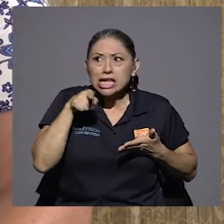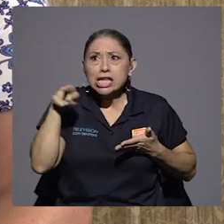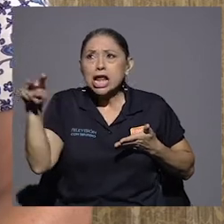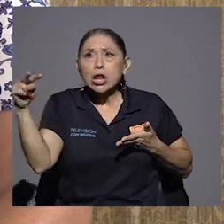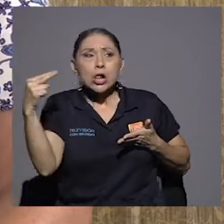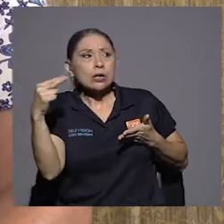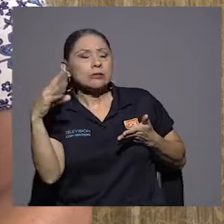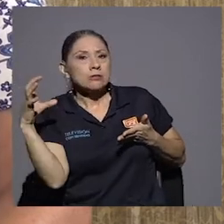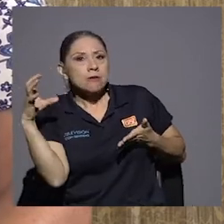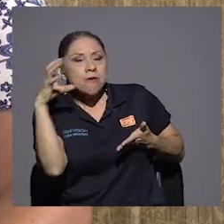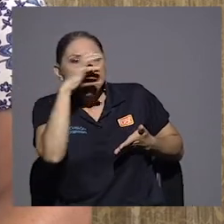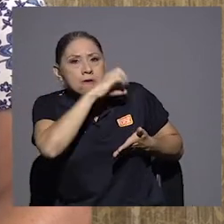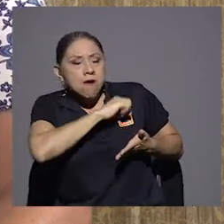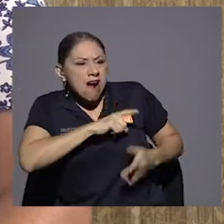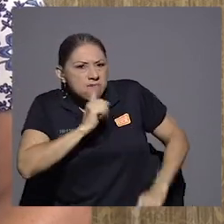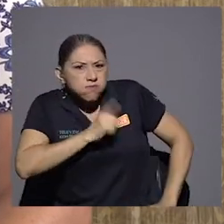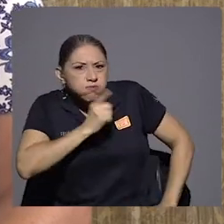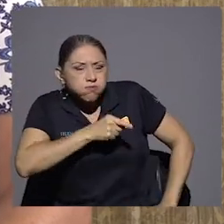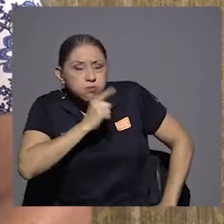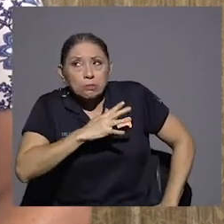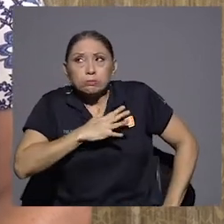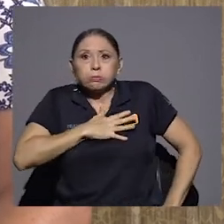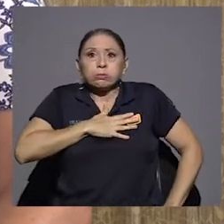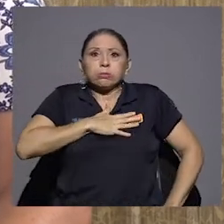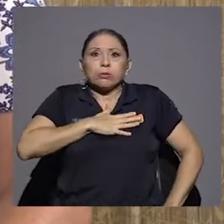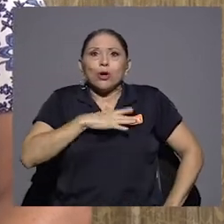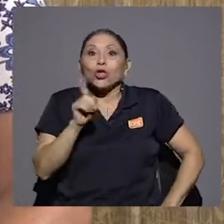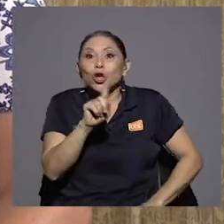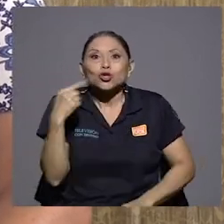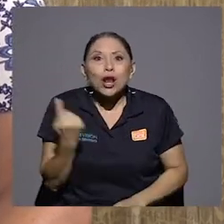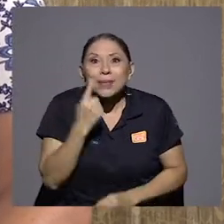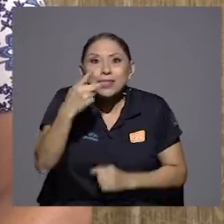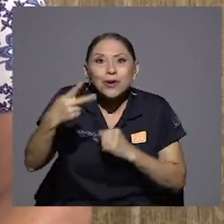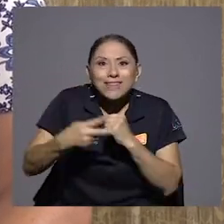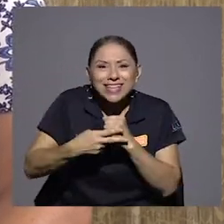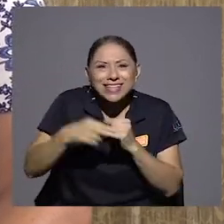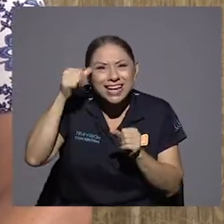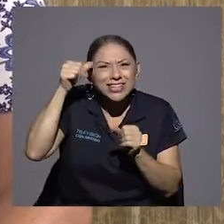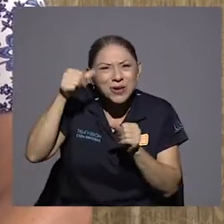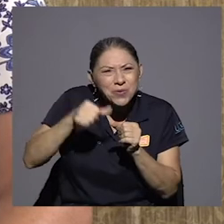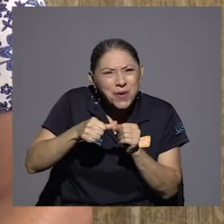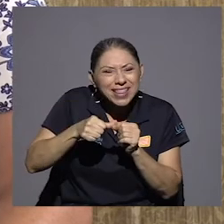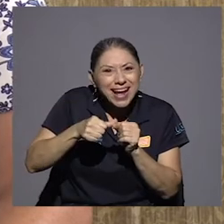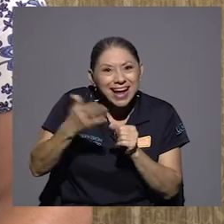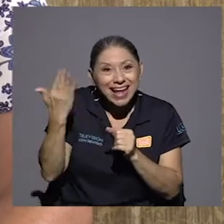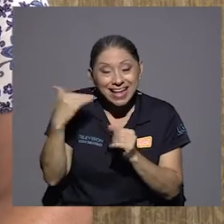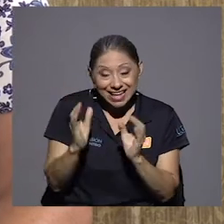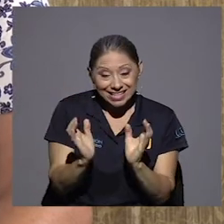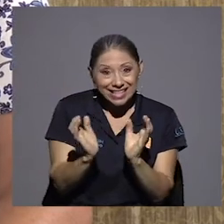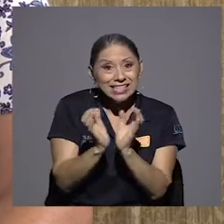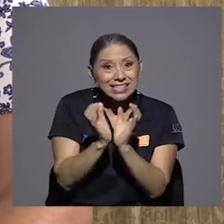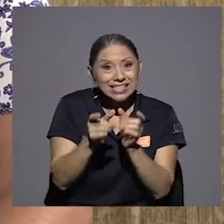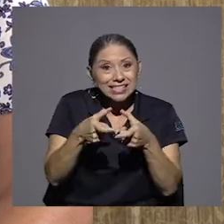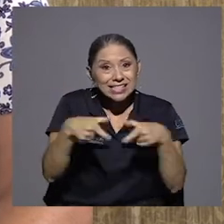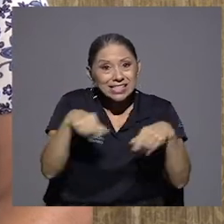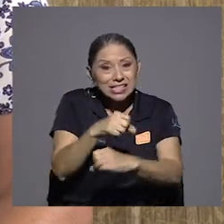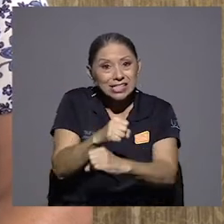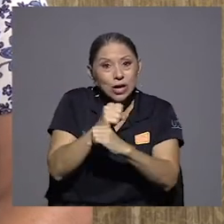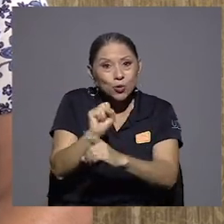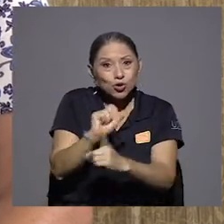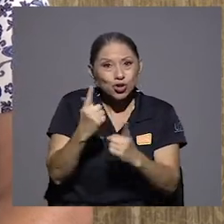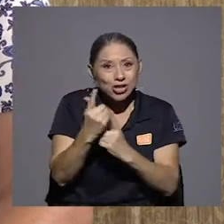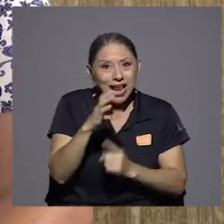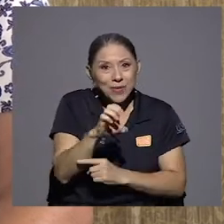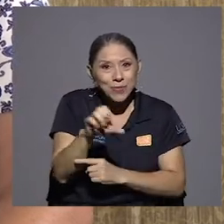esa vez, sino papá nos daba las pelotitas del seguro. ¿Se acuerdan la vitamina A que daba el seguro social en ese